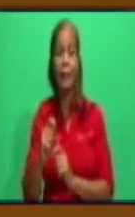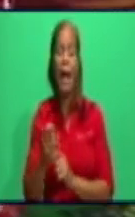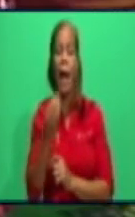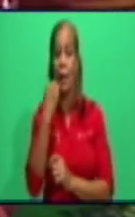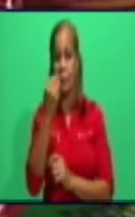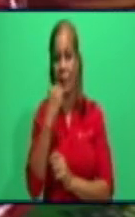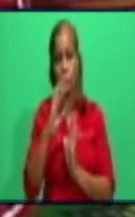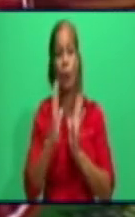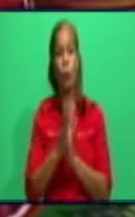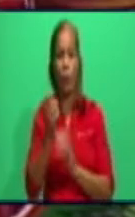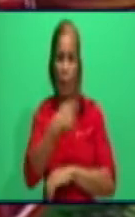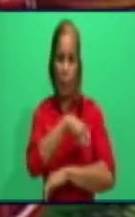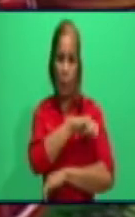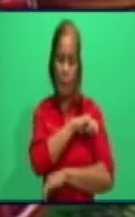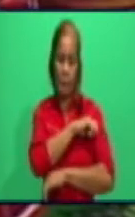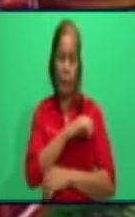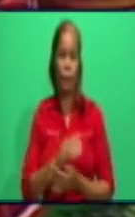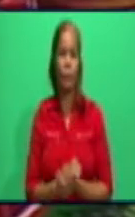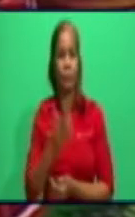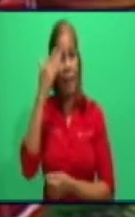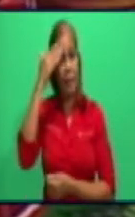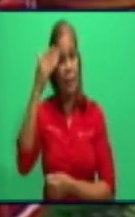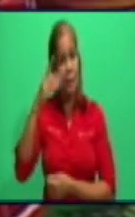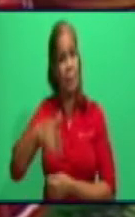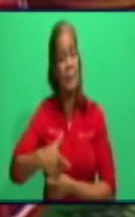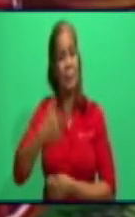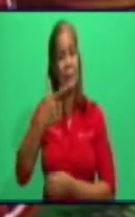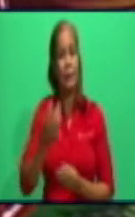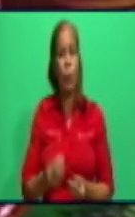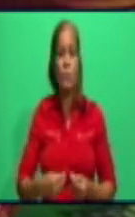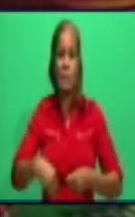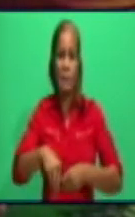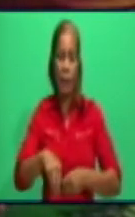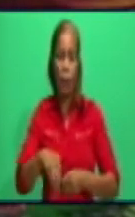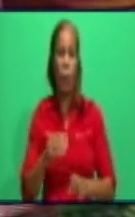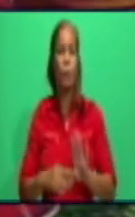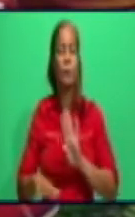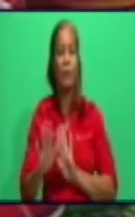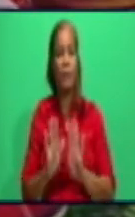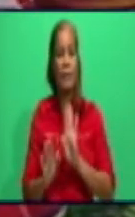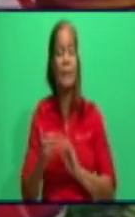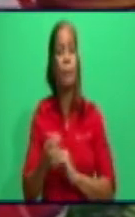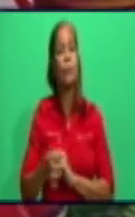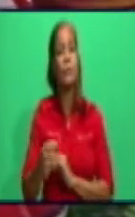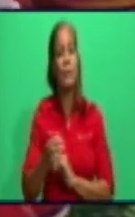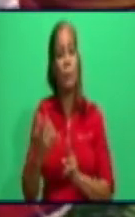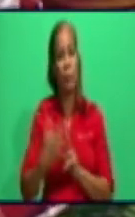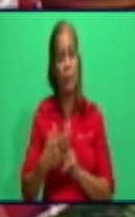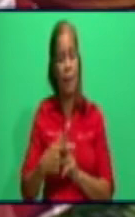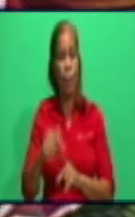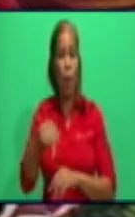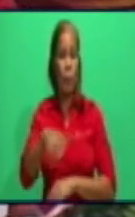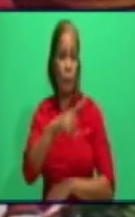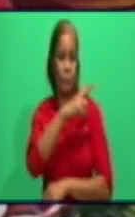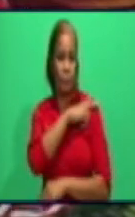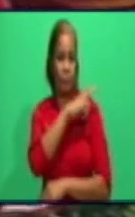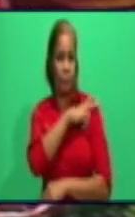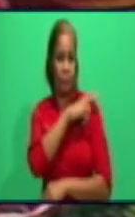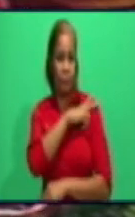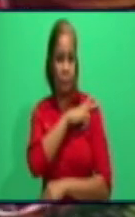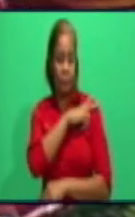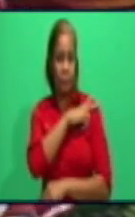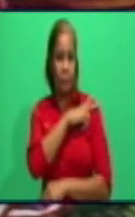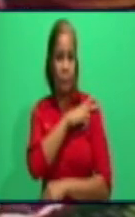a Samuel Calzada de Yundé, vicepresidente del Consejo de Defensa en el municipio de Bayamo. Vamos con el teniente coronel Arquímedes